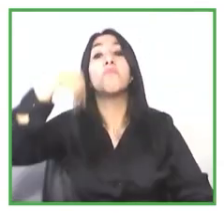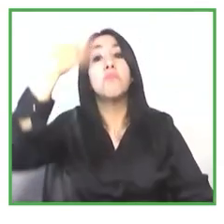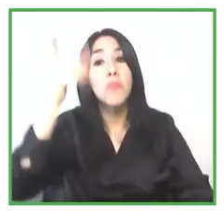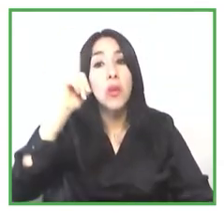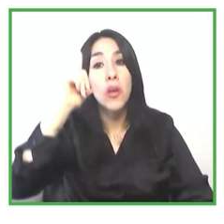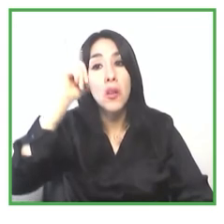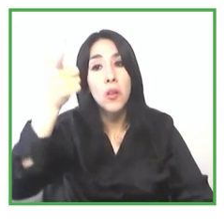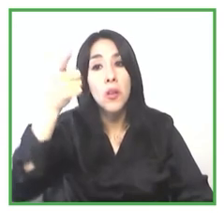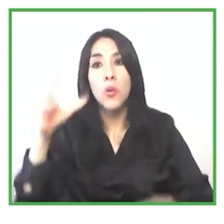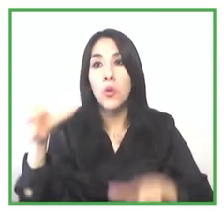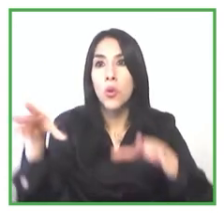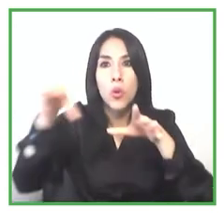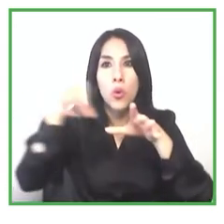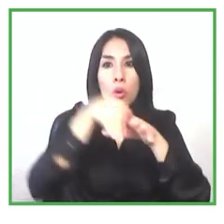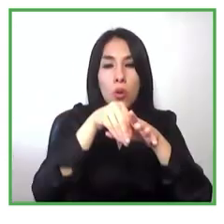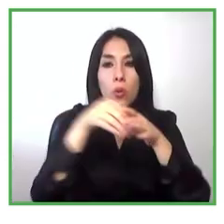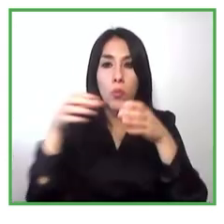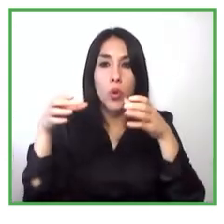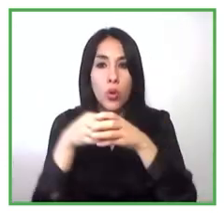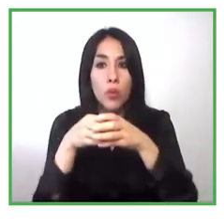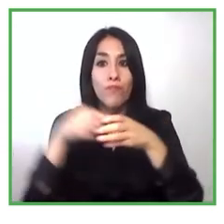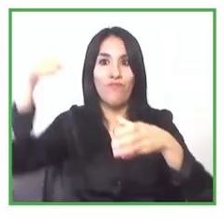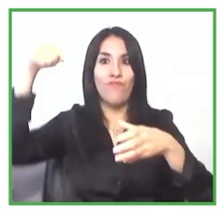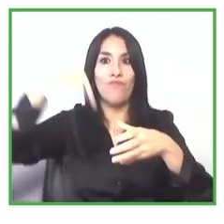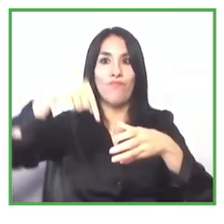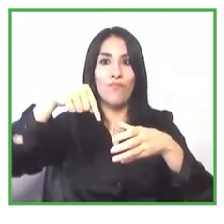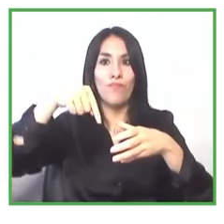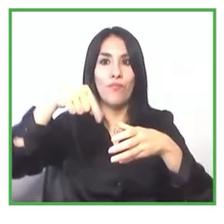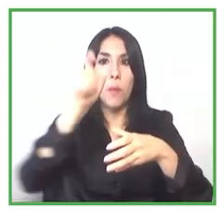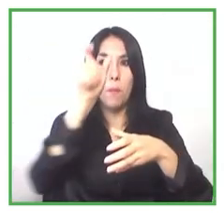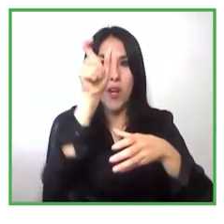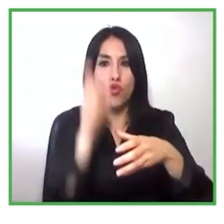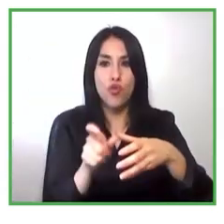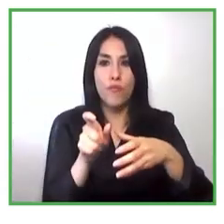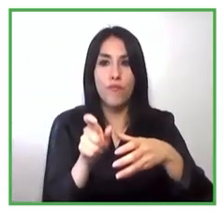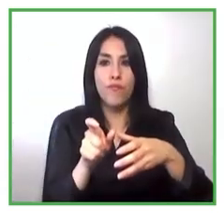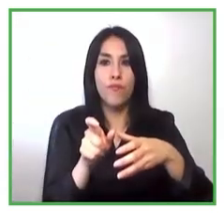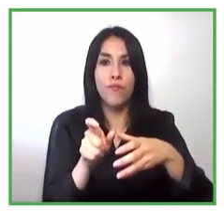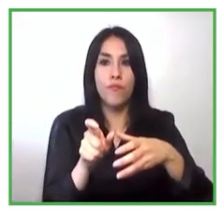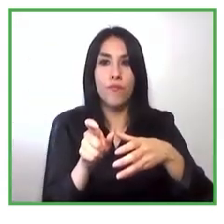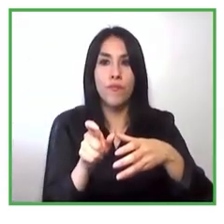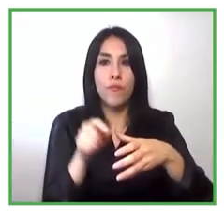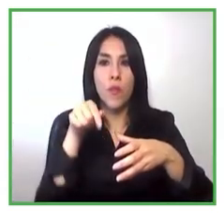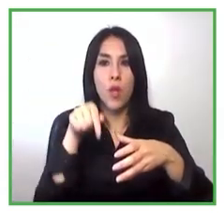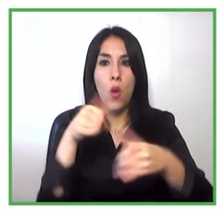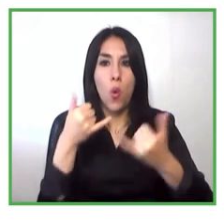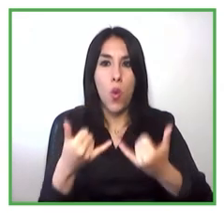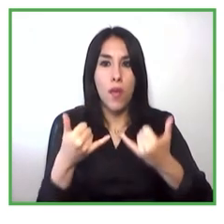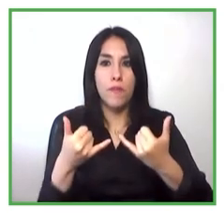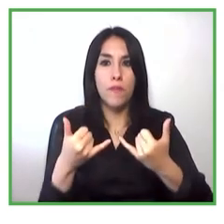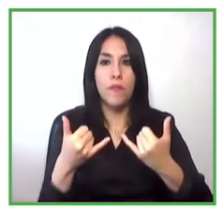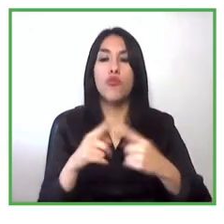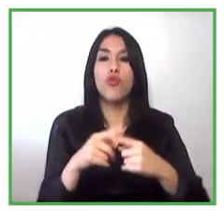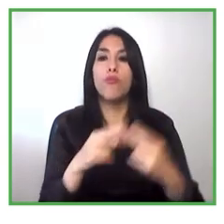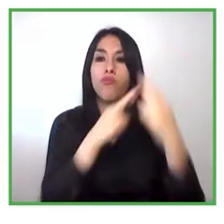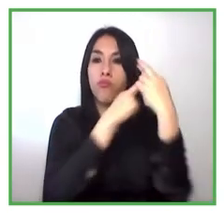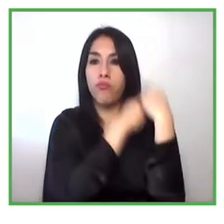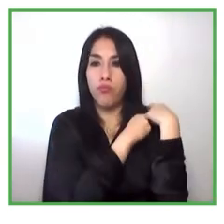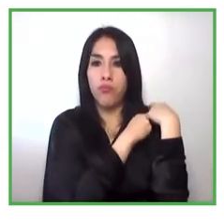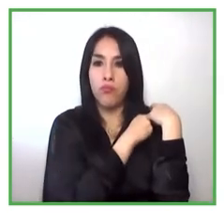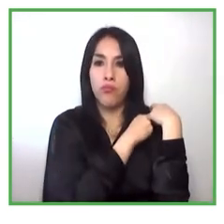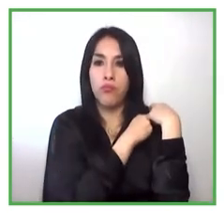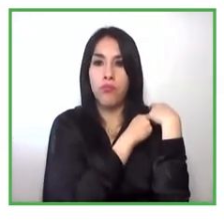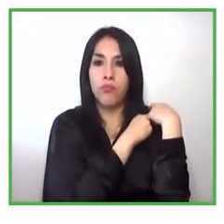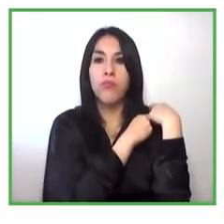entrenadores entonces después de ellos convierten en entrenadores posiblemente o se convierten también en